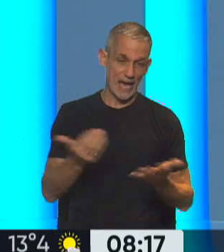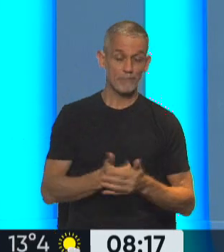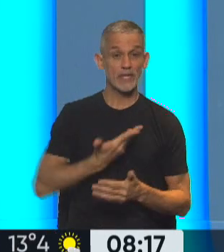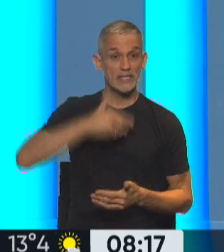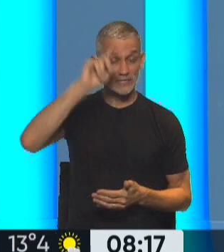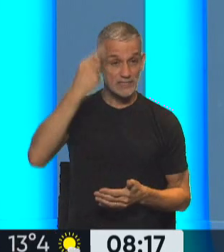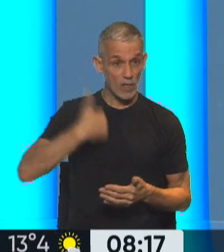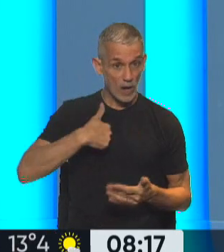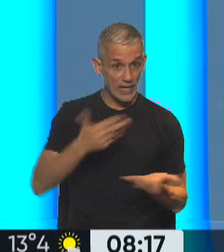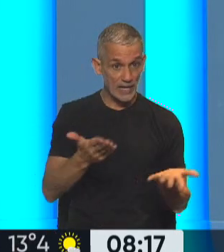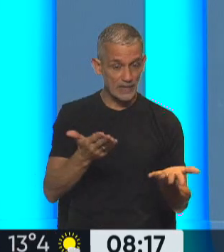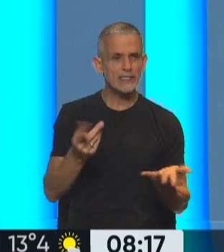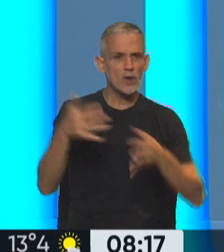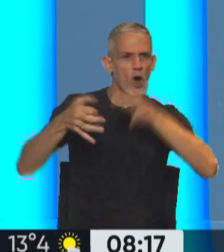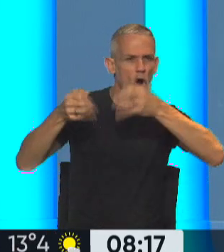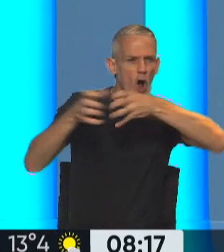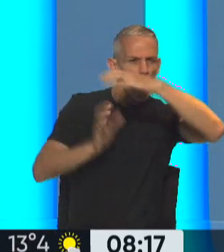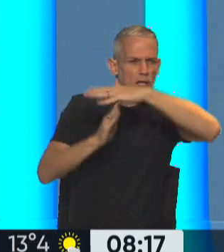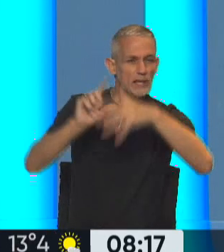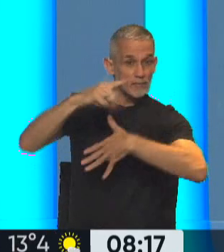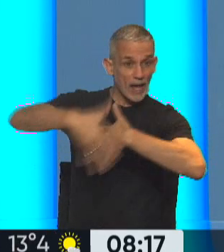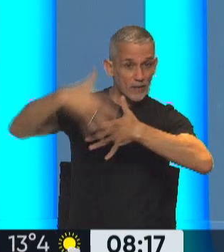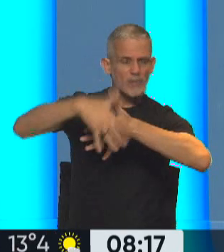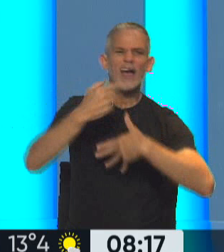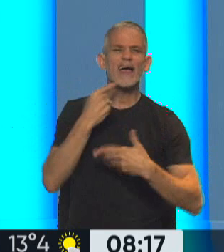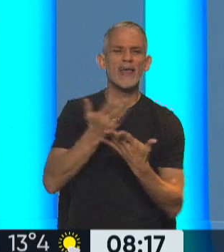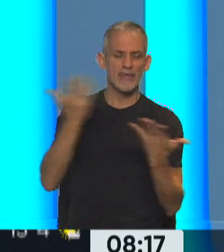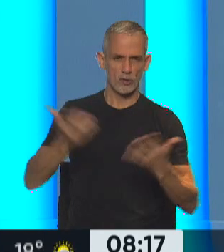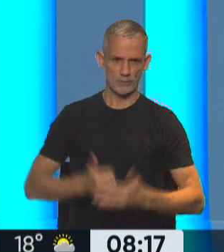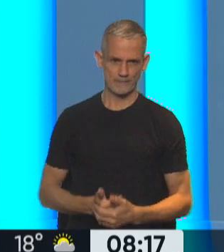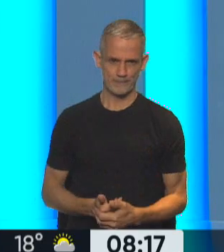argentino, en esa Corte Internacional, dijo lo siguiente.